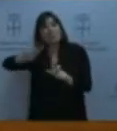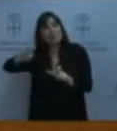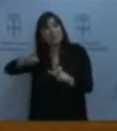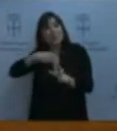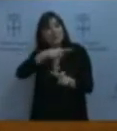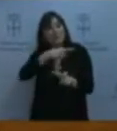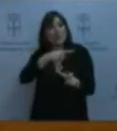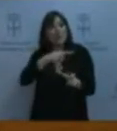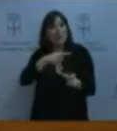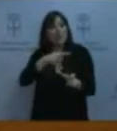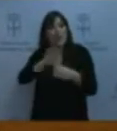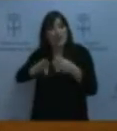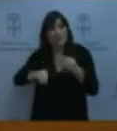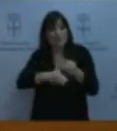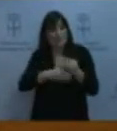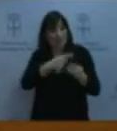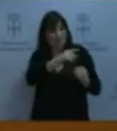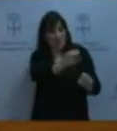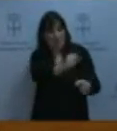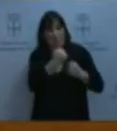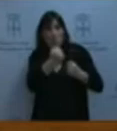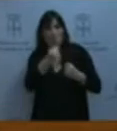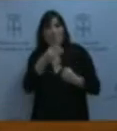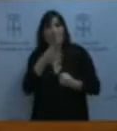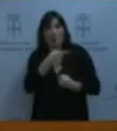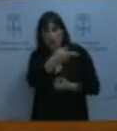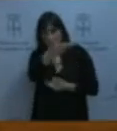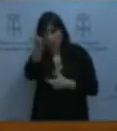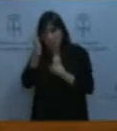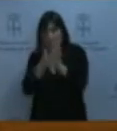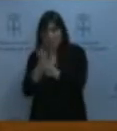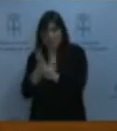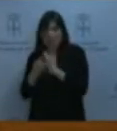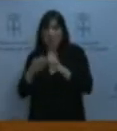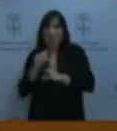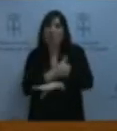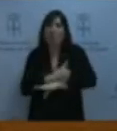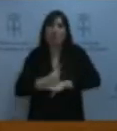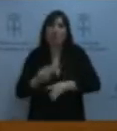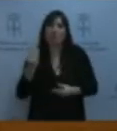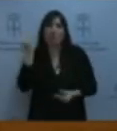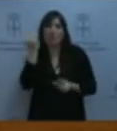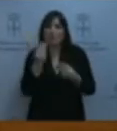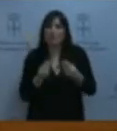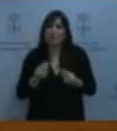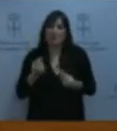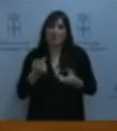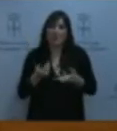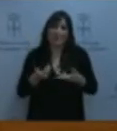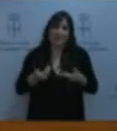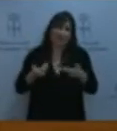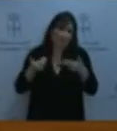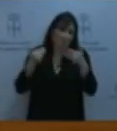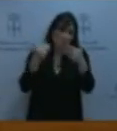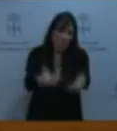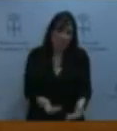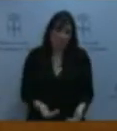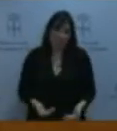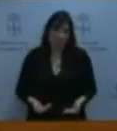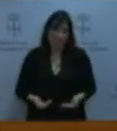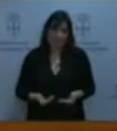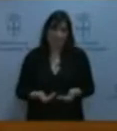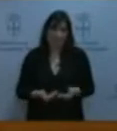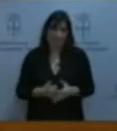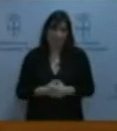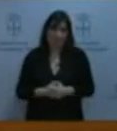Desde Ciudadanos creemos que hay que ir más allá. mire, la actividad de los